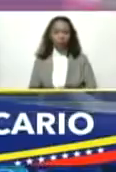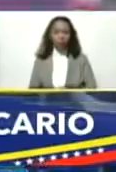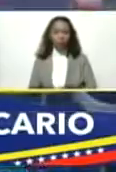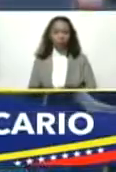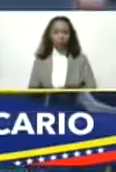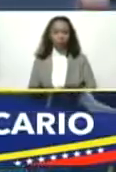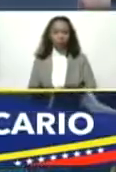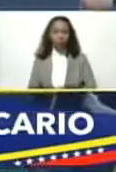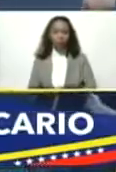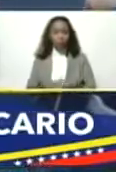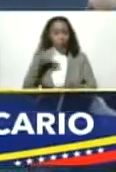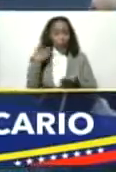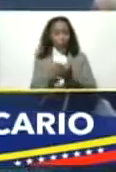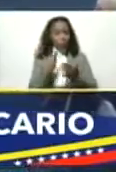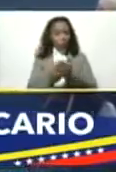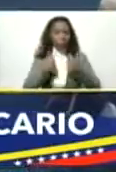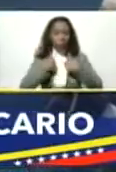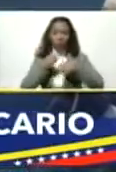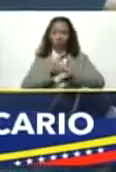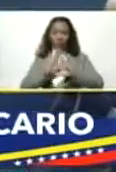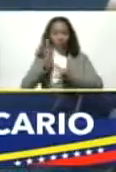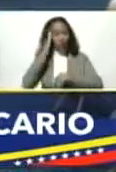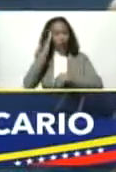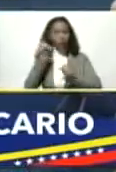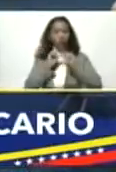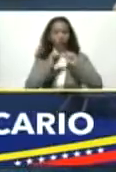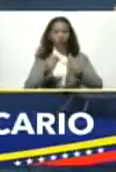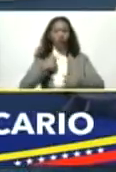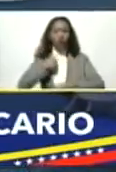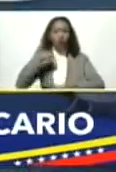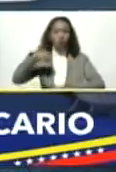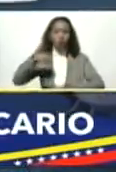me consta porque permanentemente estoy